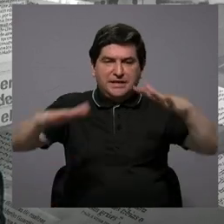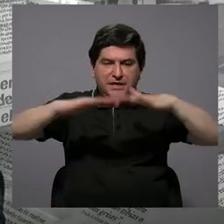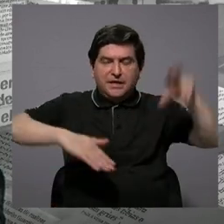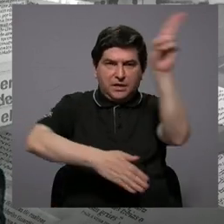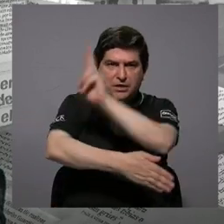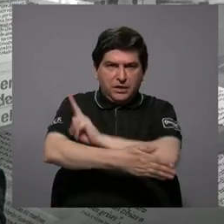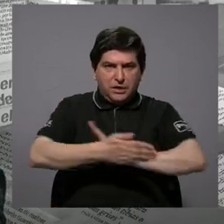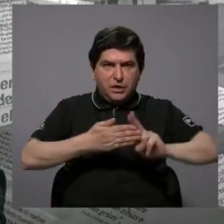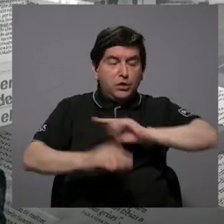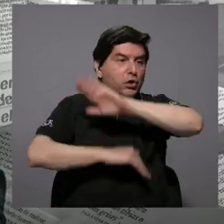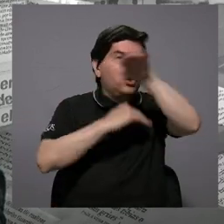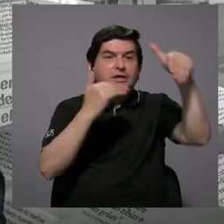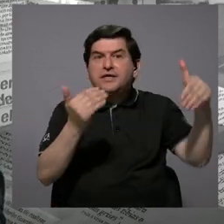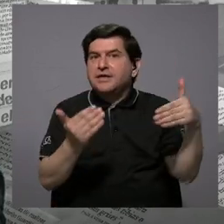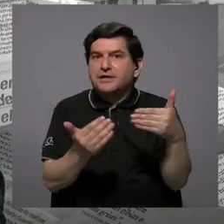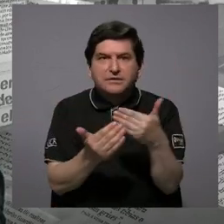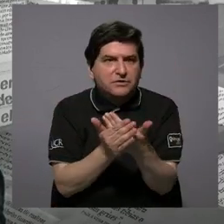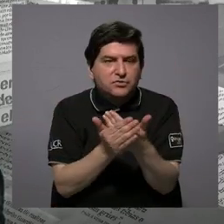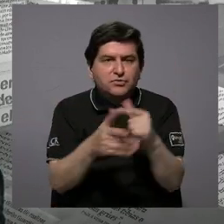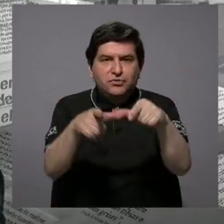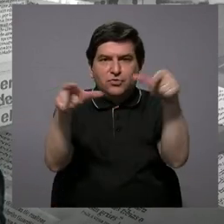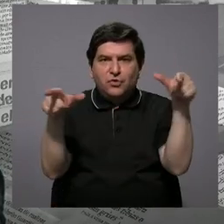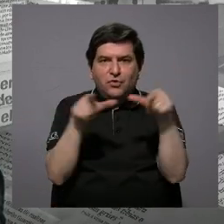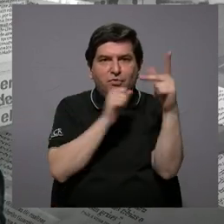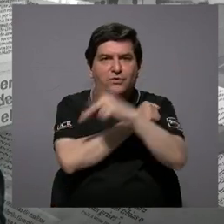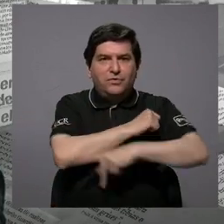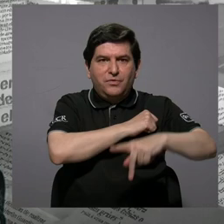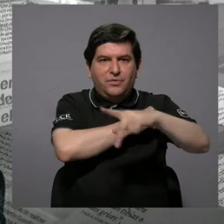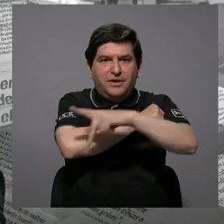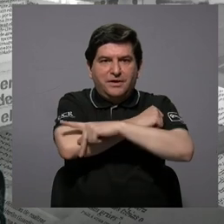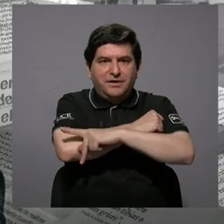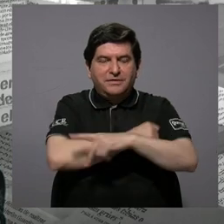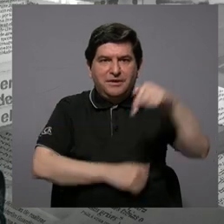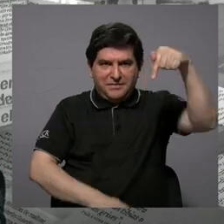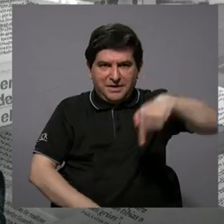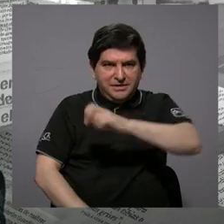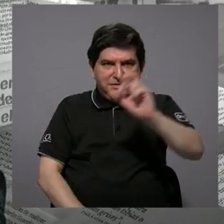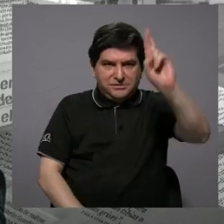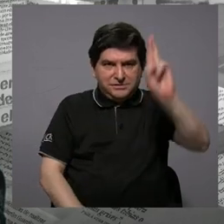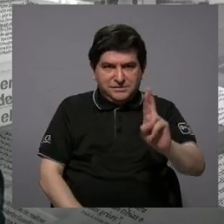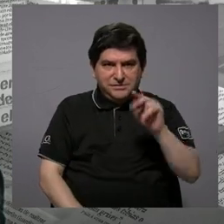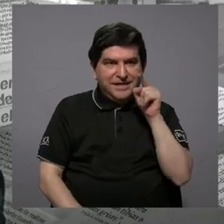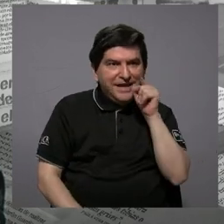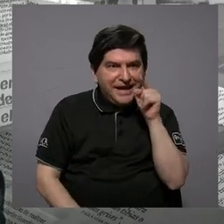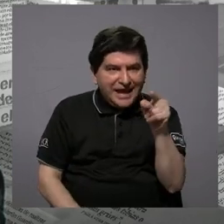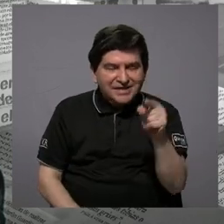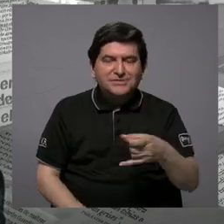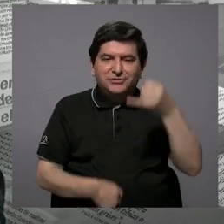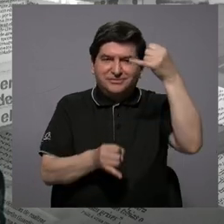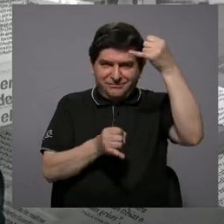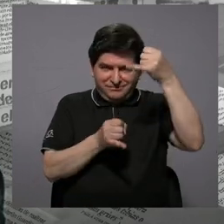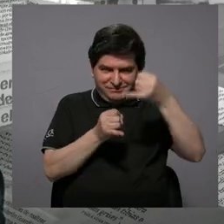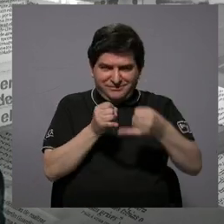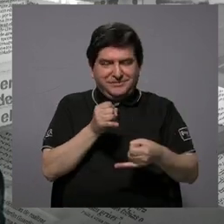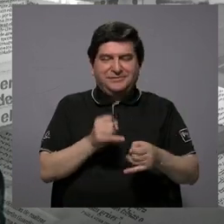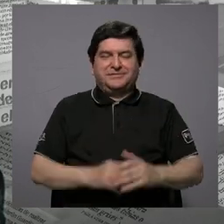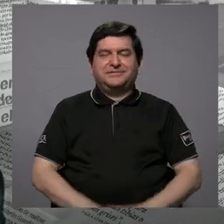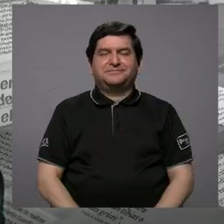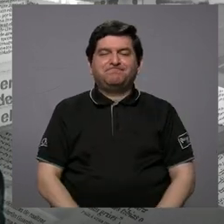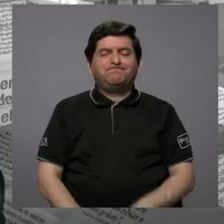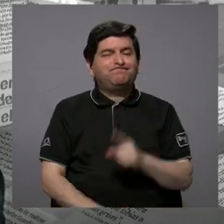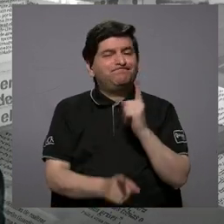universitario y en cualquier parte del territorio costarricense, con eso terminamos porque